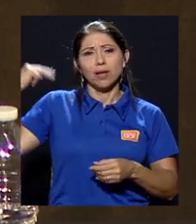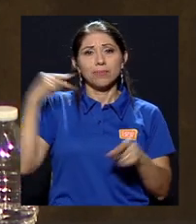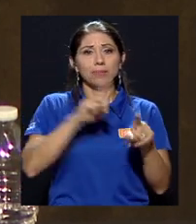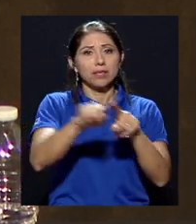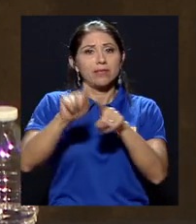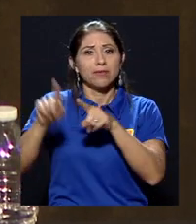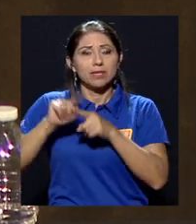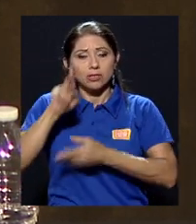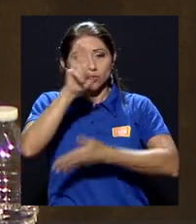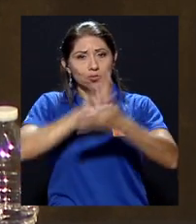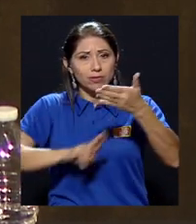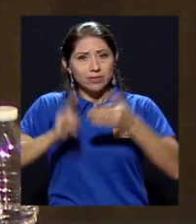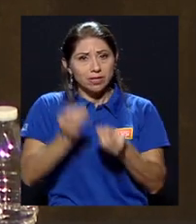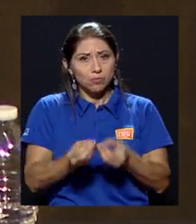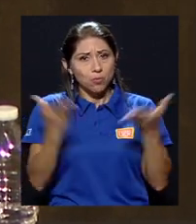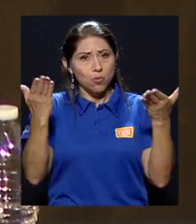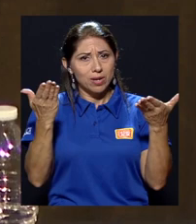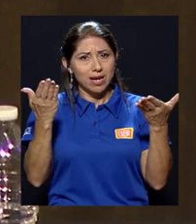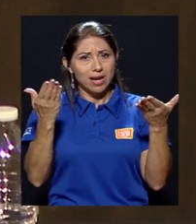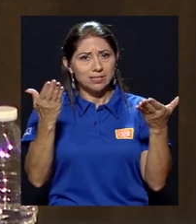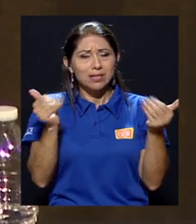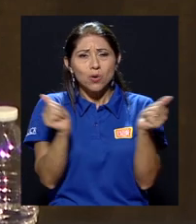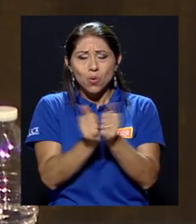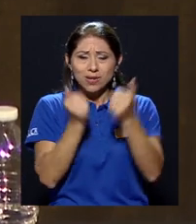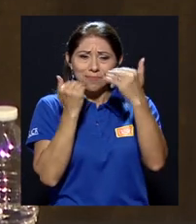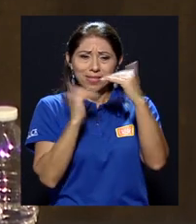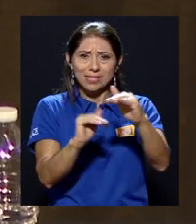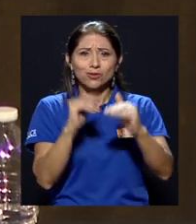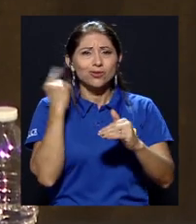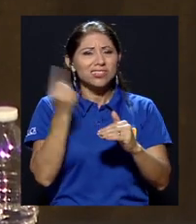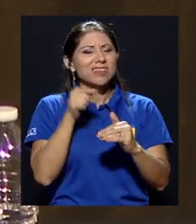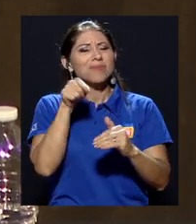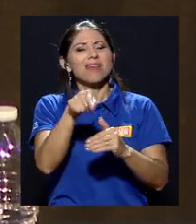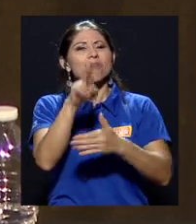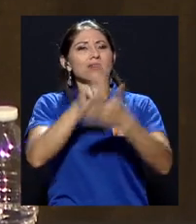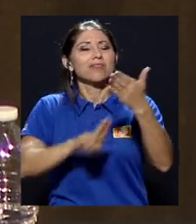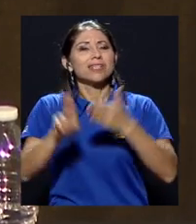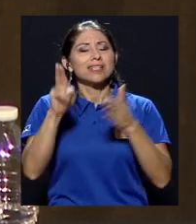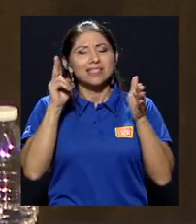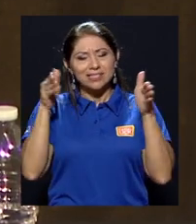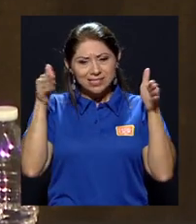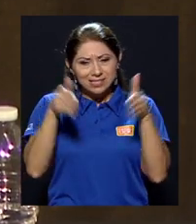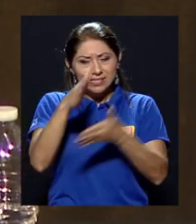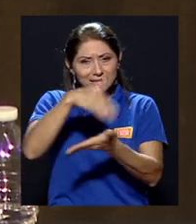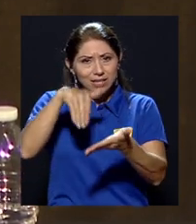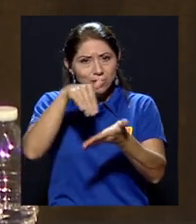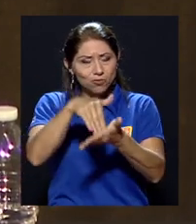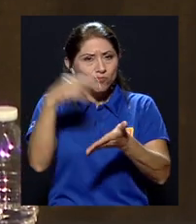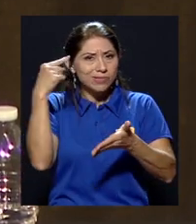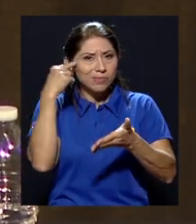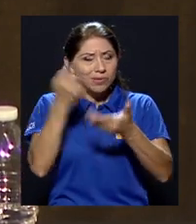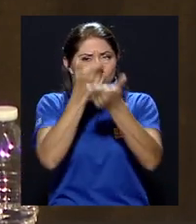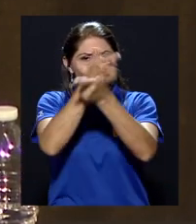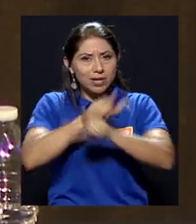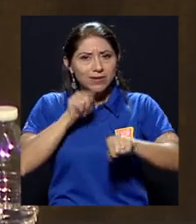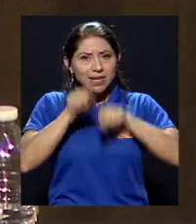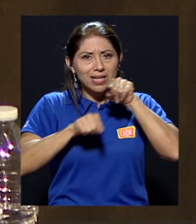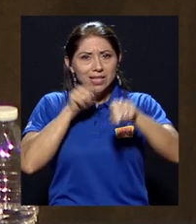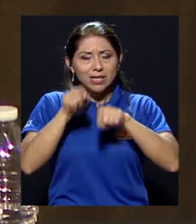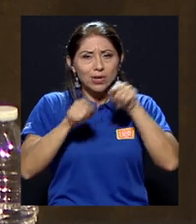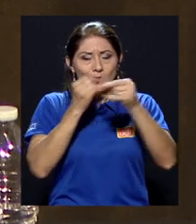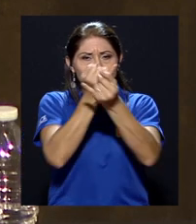con todas las limitaciones, el centro de la producción de pensamiento libre, crítico e independiente. El